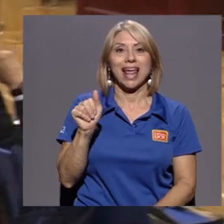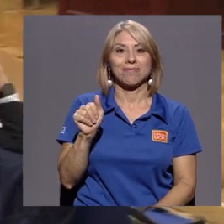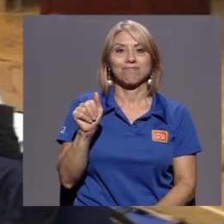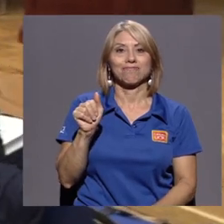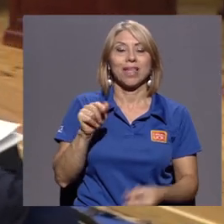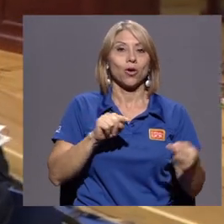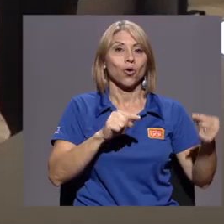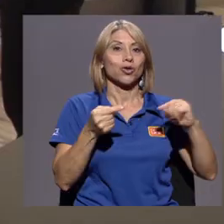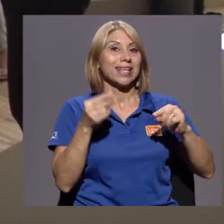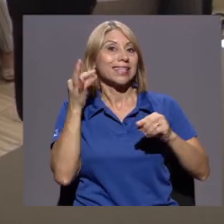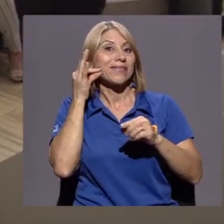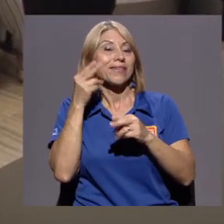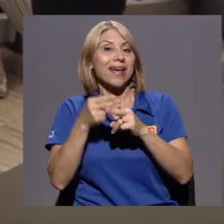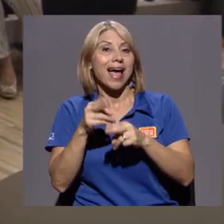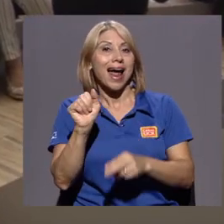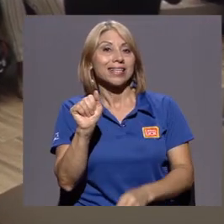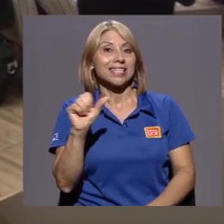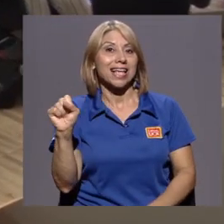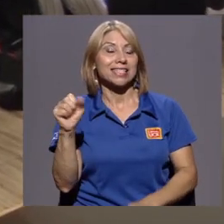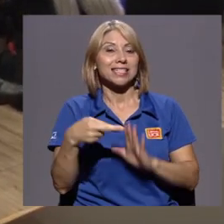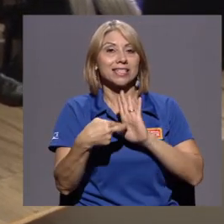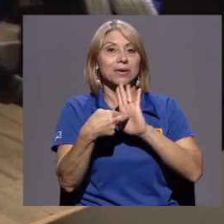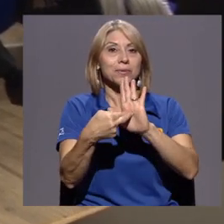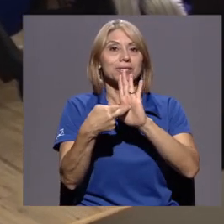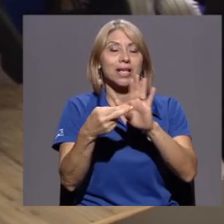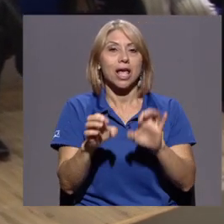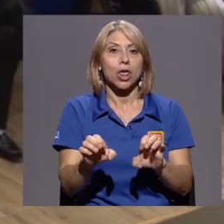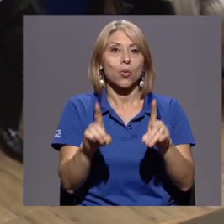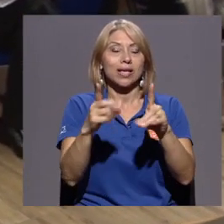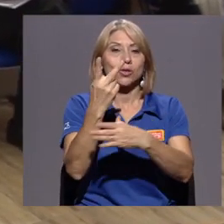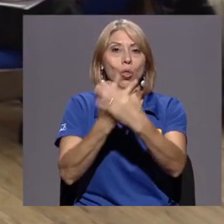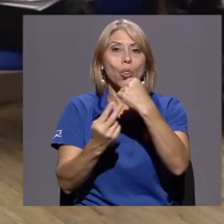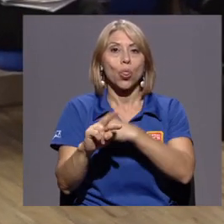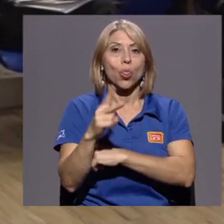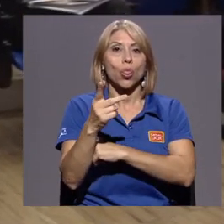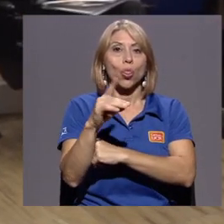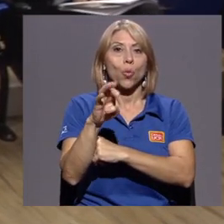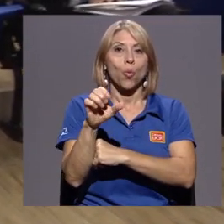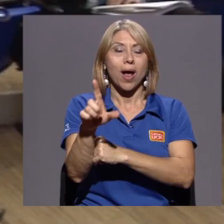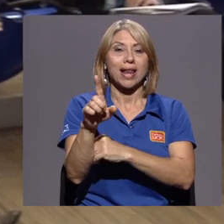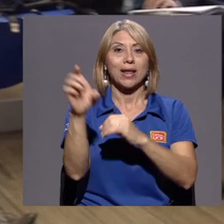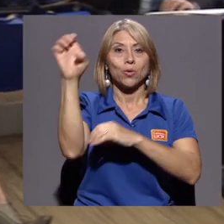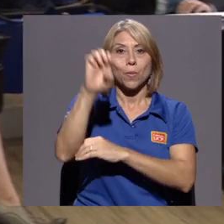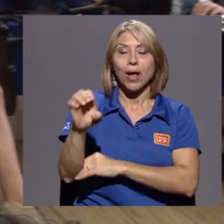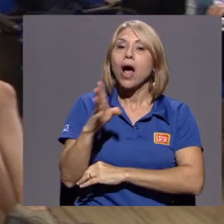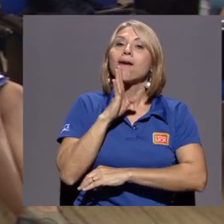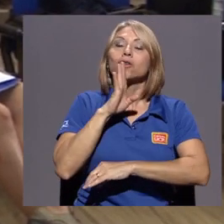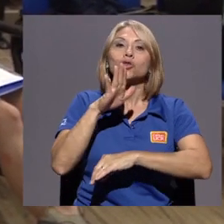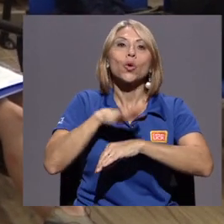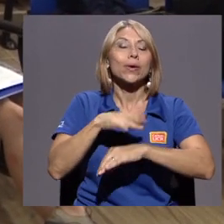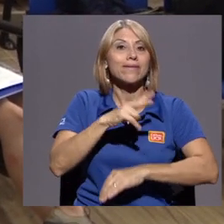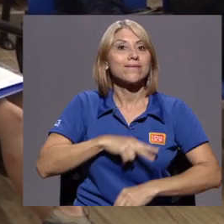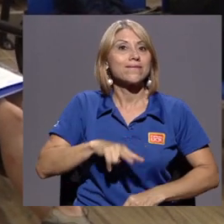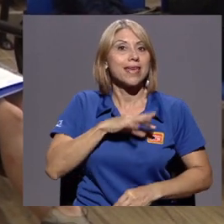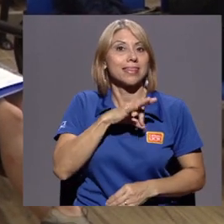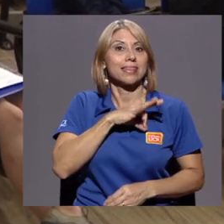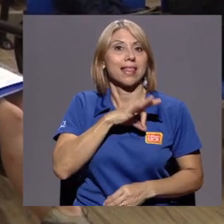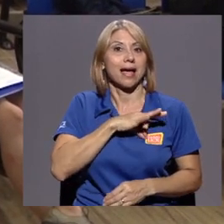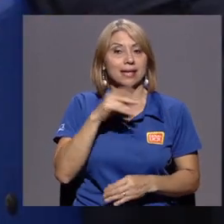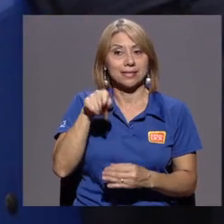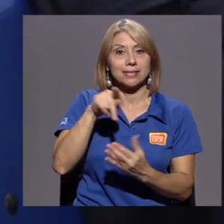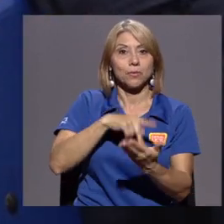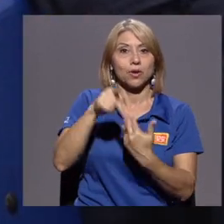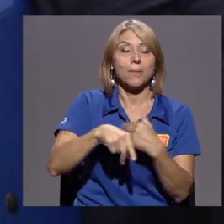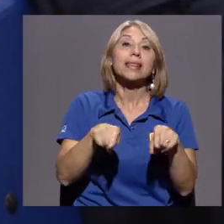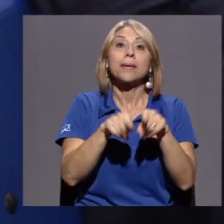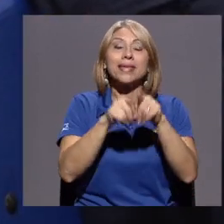contraste, Argeri Sánchez, en representación de la educación dual europea, habló de las ventajas de implementar un programa como este y el éxito que ha